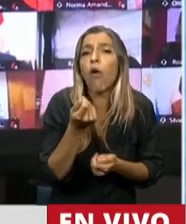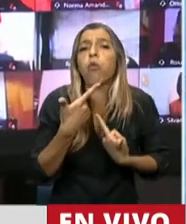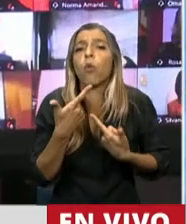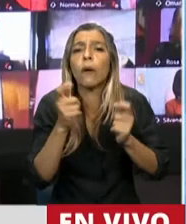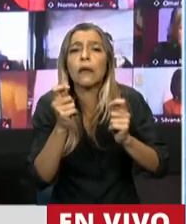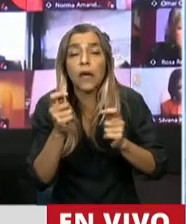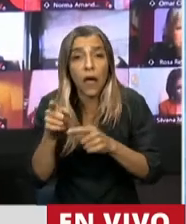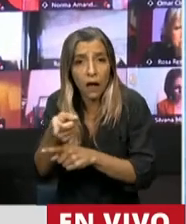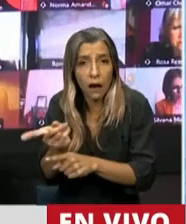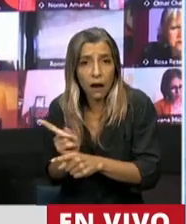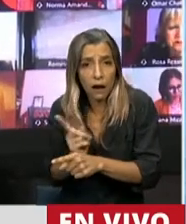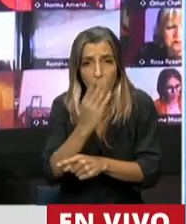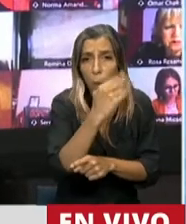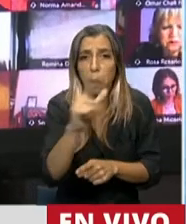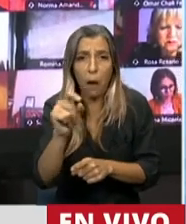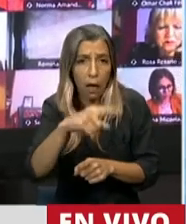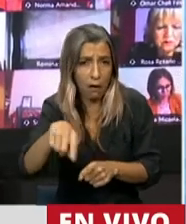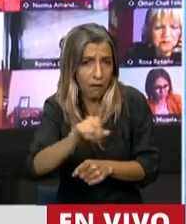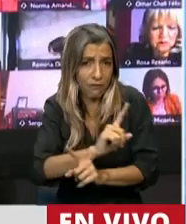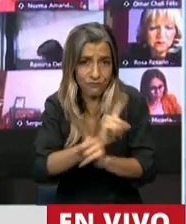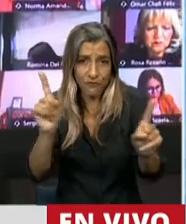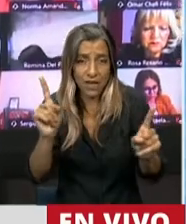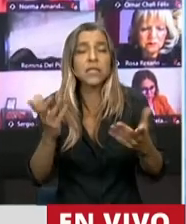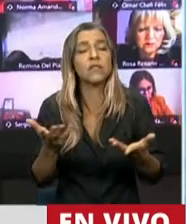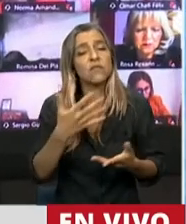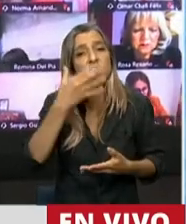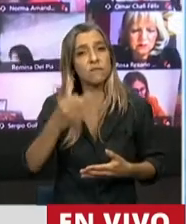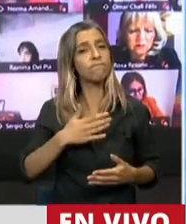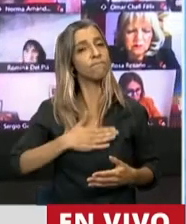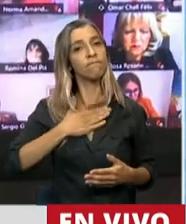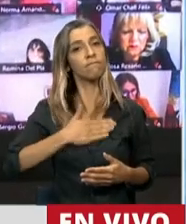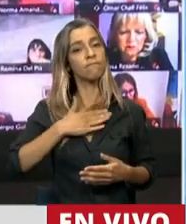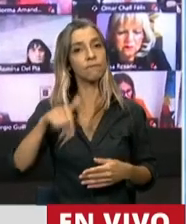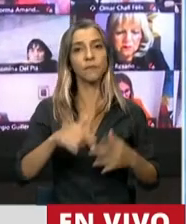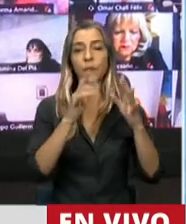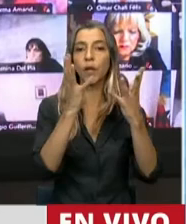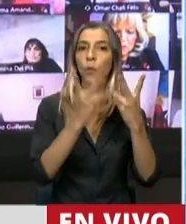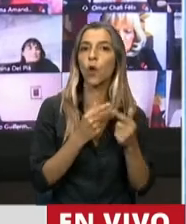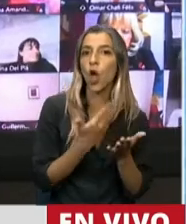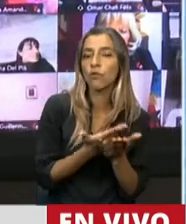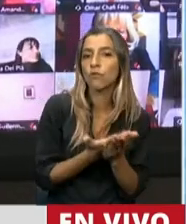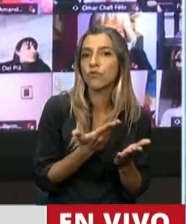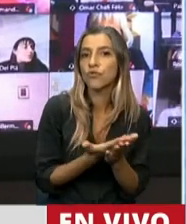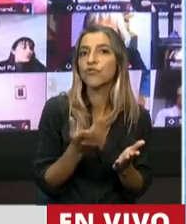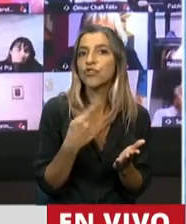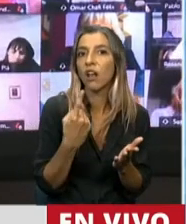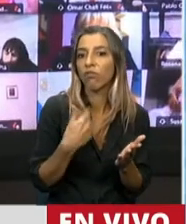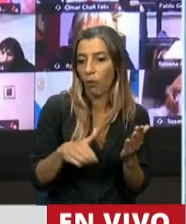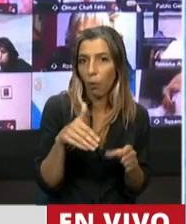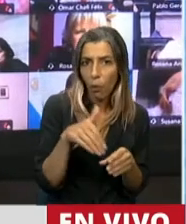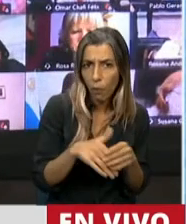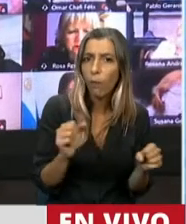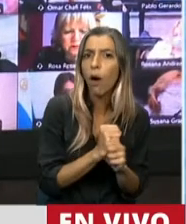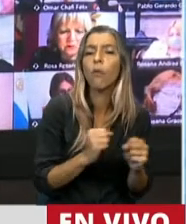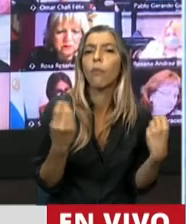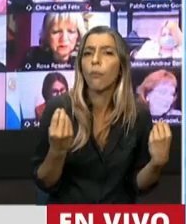tanta claridad en la definición de este proyecto y eventualmente en esta aprobación, porque significa un paso